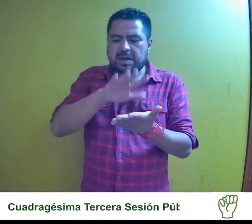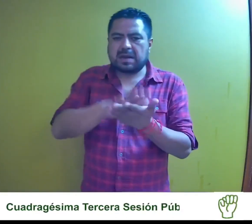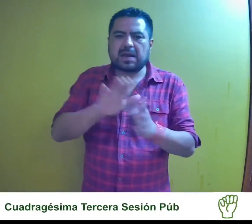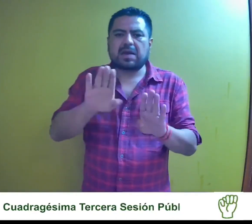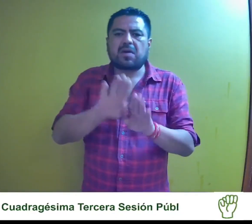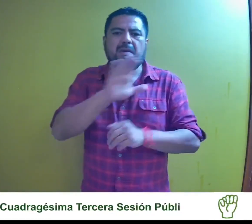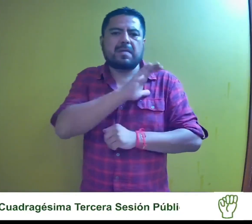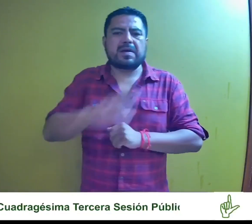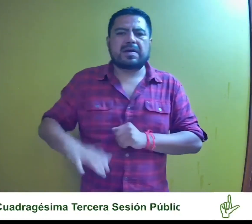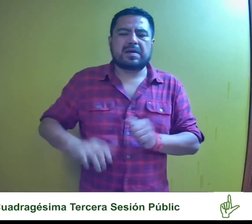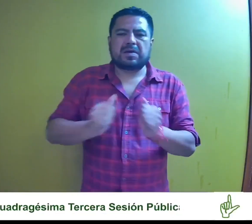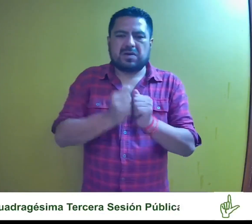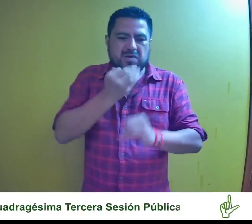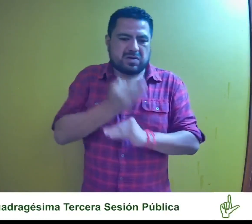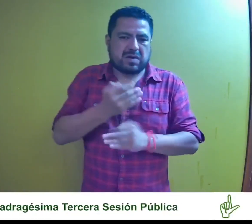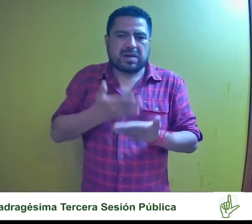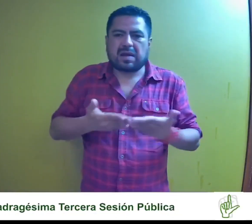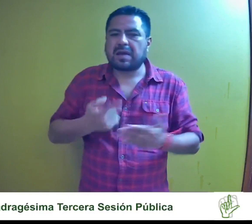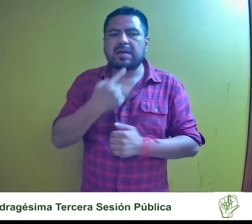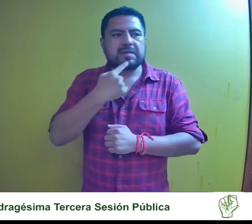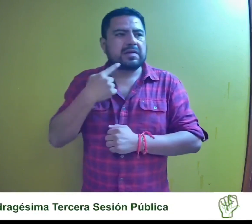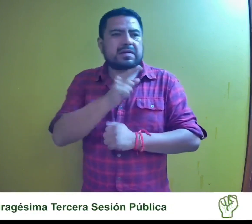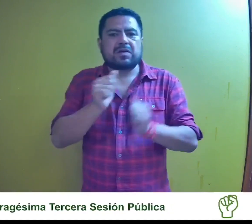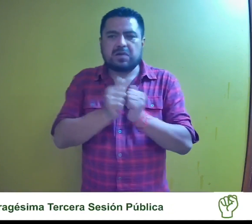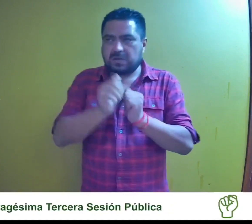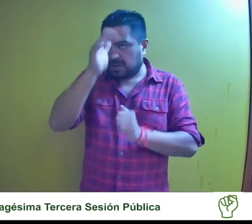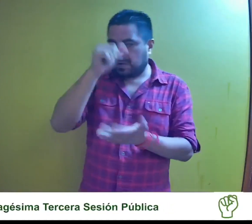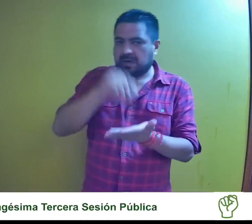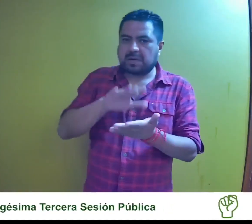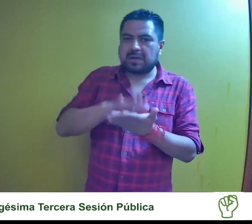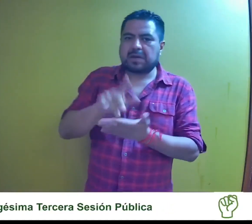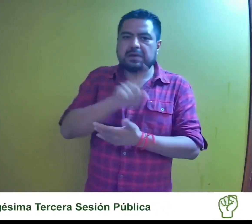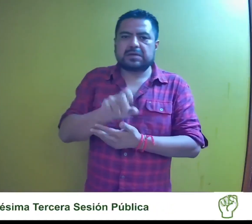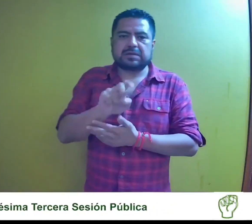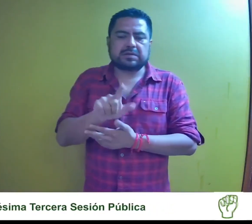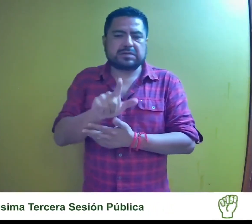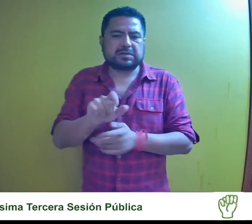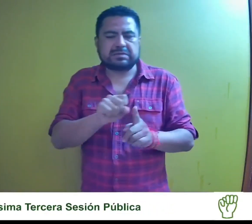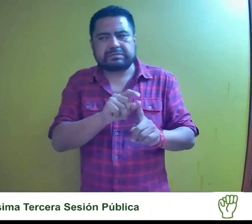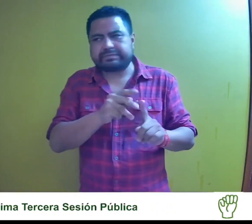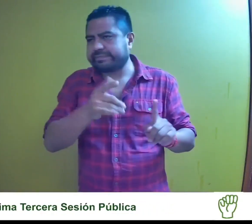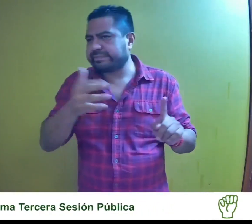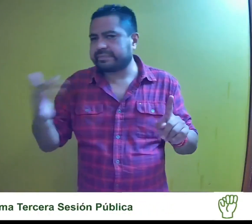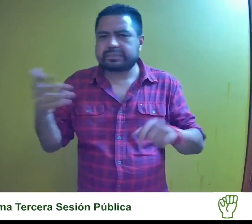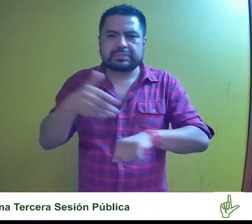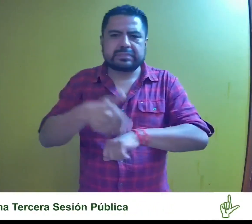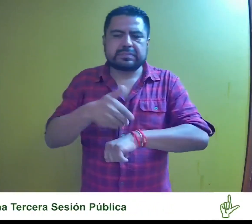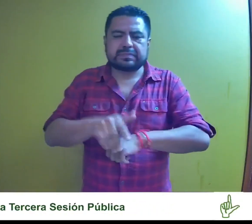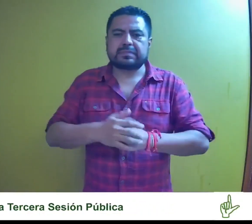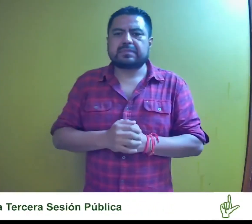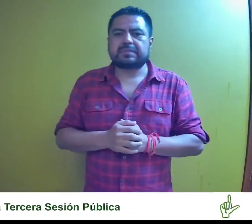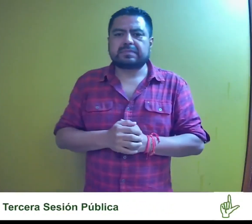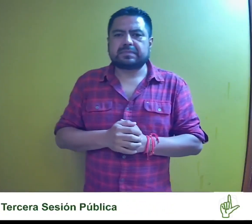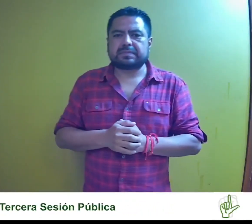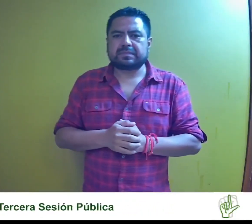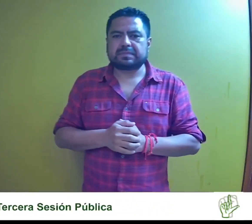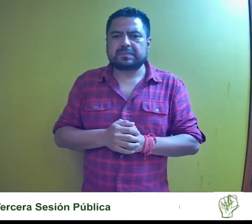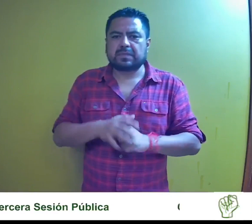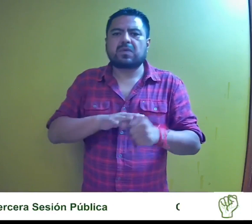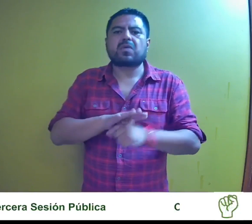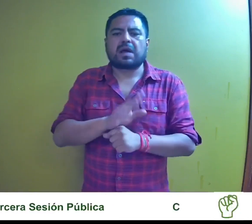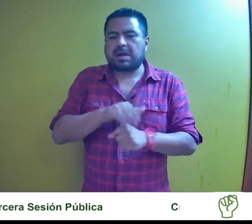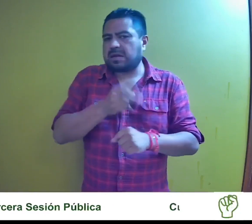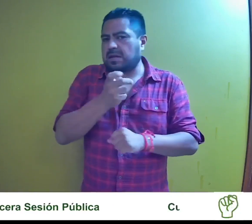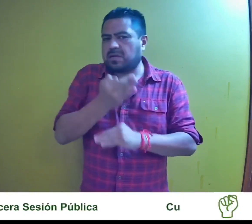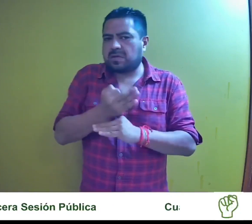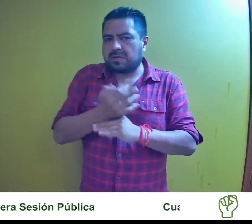candidato de la hora denunciado y cumplida mediante acuerdo 137, diagonal SR, diagonal 12, y en 05, y en 2024, por tanto,